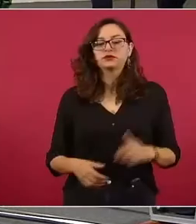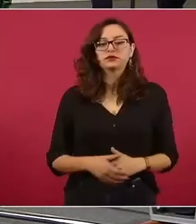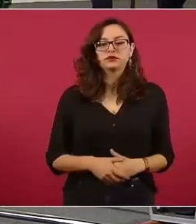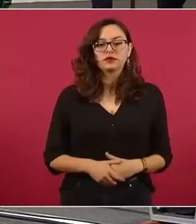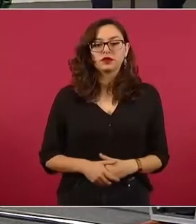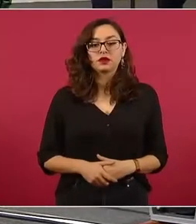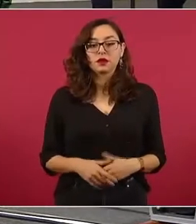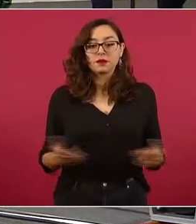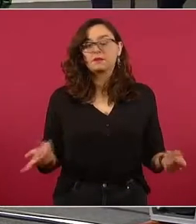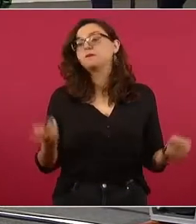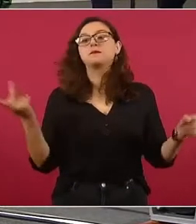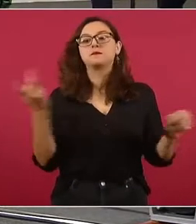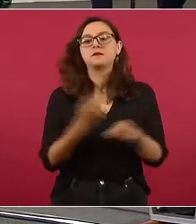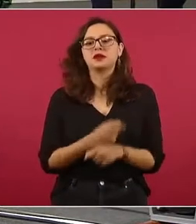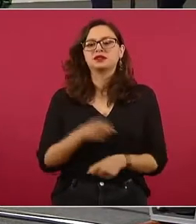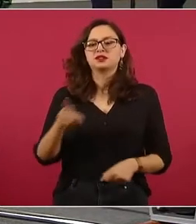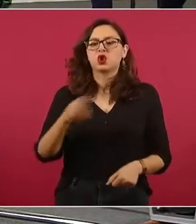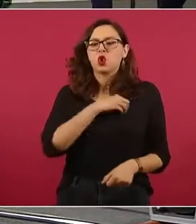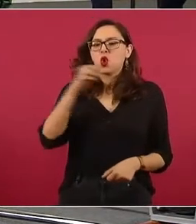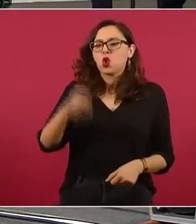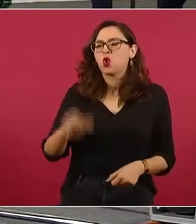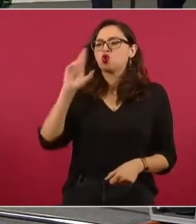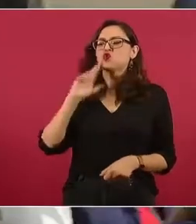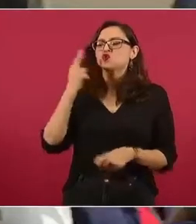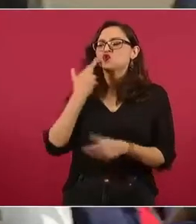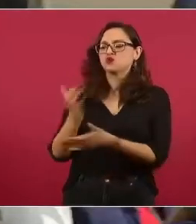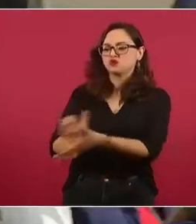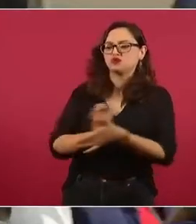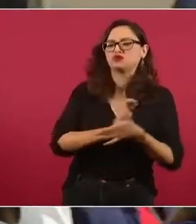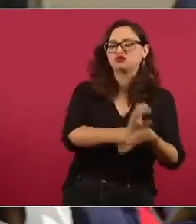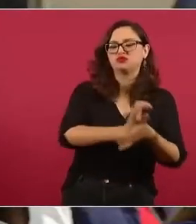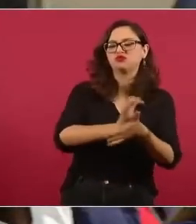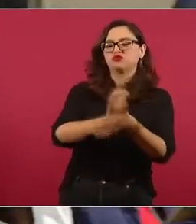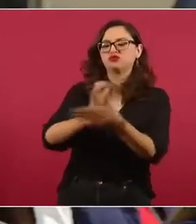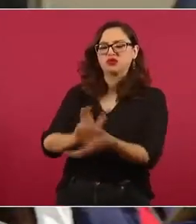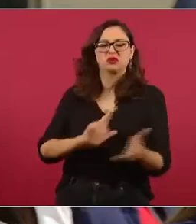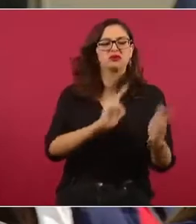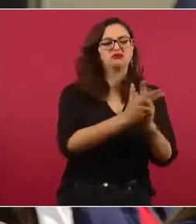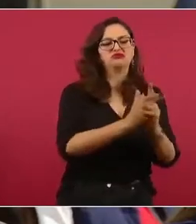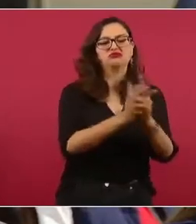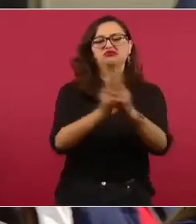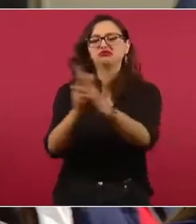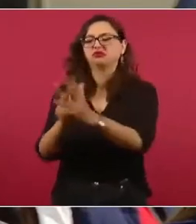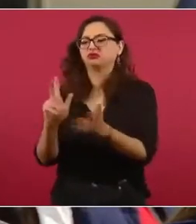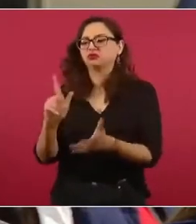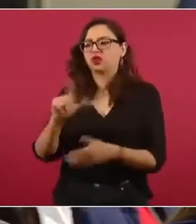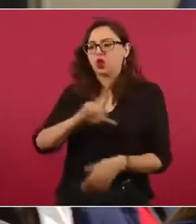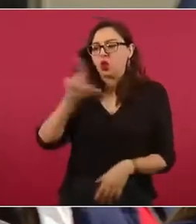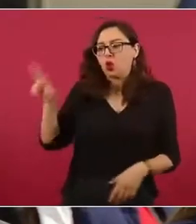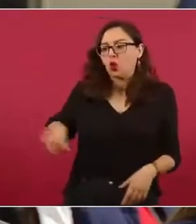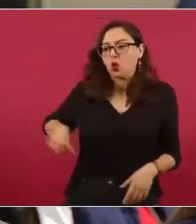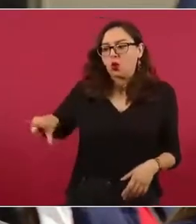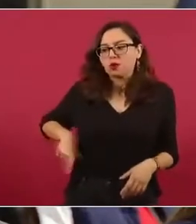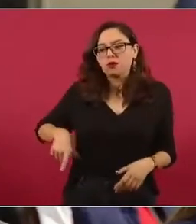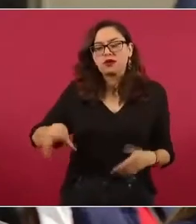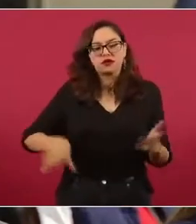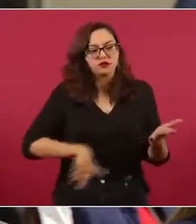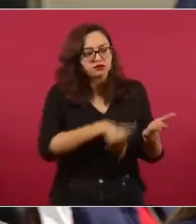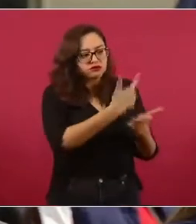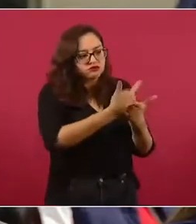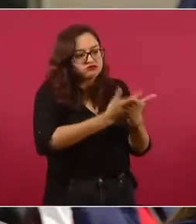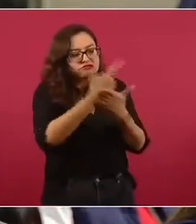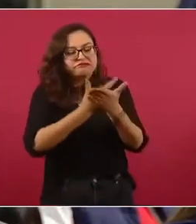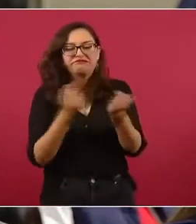crímenes de odio. Entonces, ¿cómo se puede actuar ante ciertos delitos que no se enumeran o que no se llevan contados?